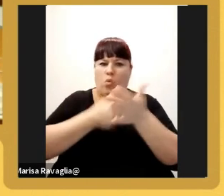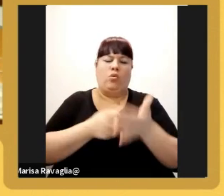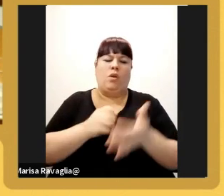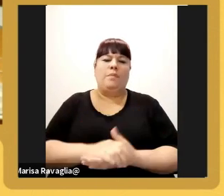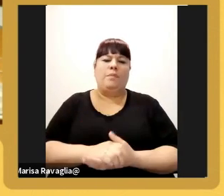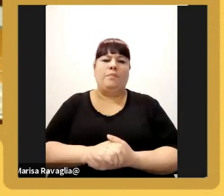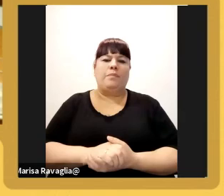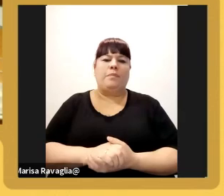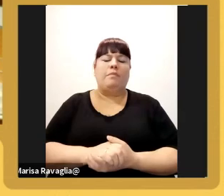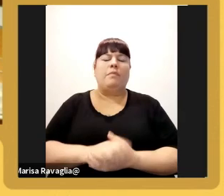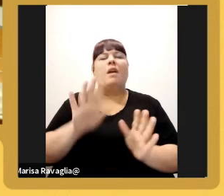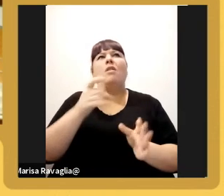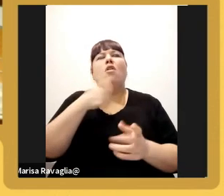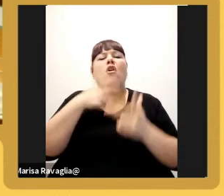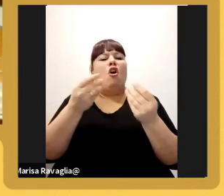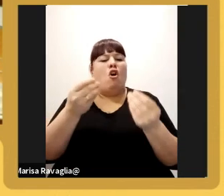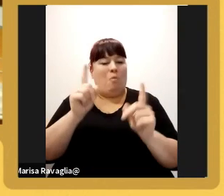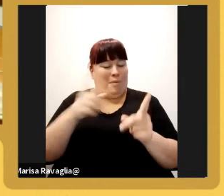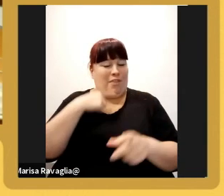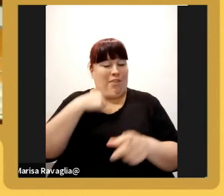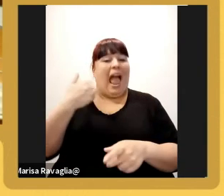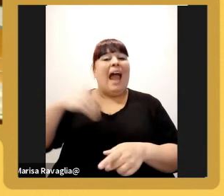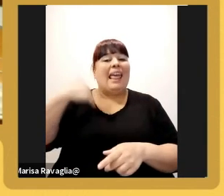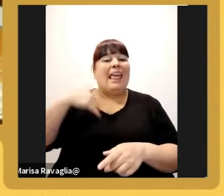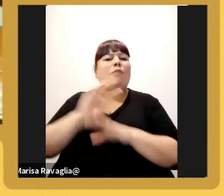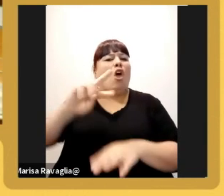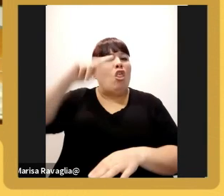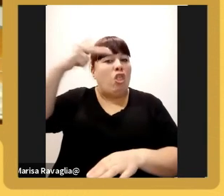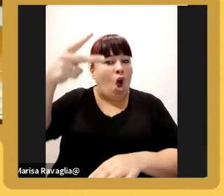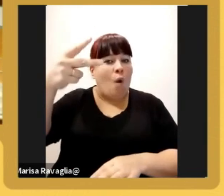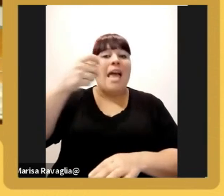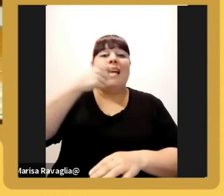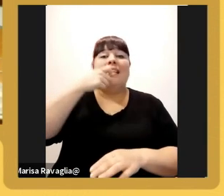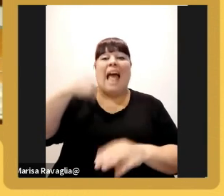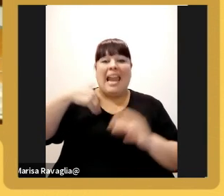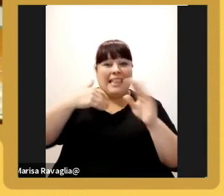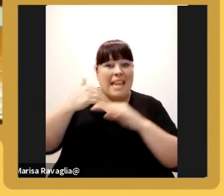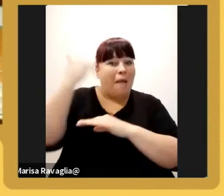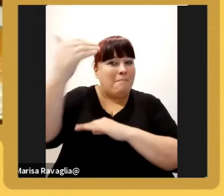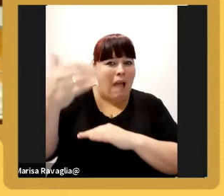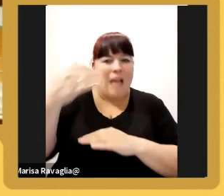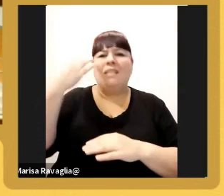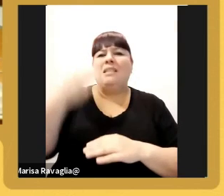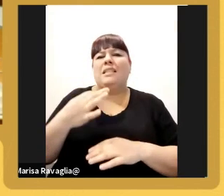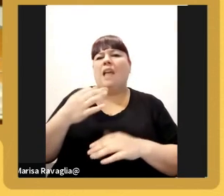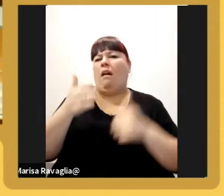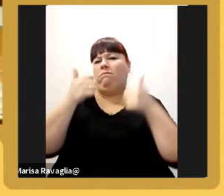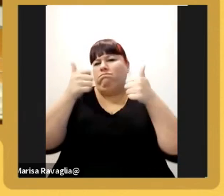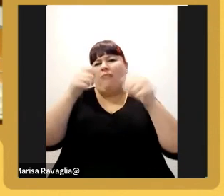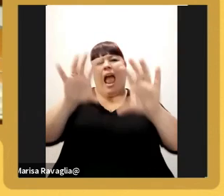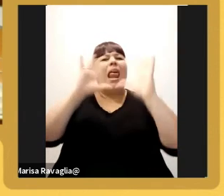y a ver como le decía Argentina es el doble pero si pasas argentinas estoy seguro que va a ser un éxito internacional